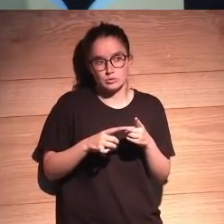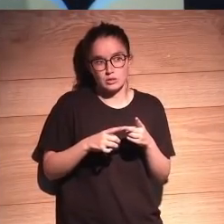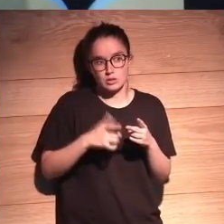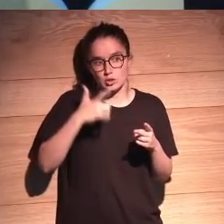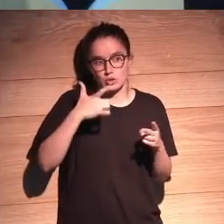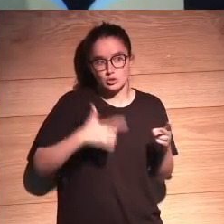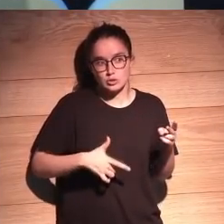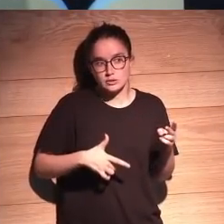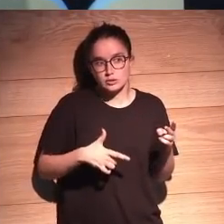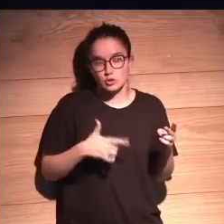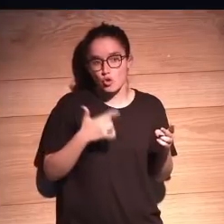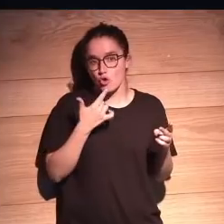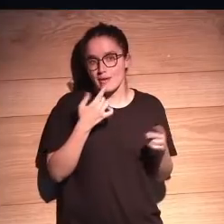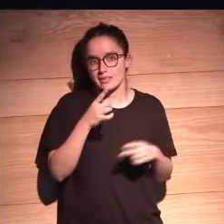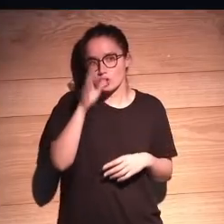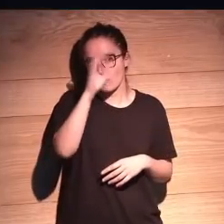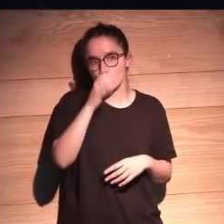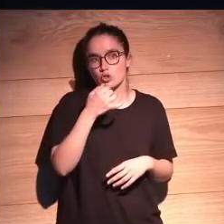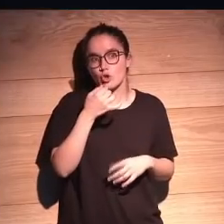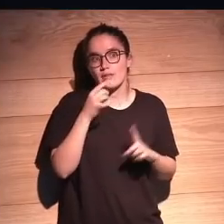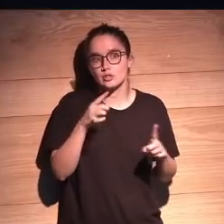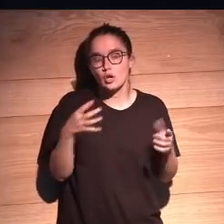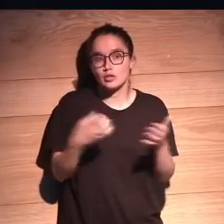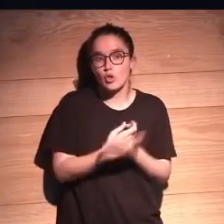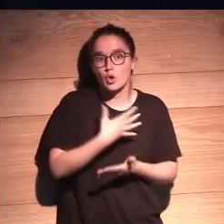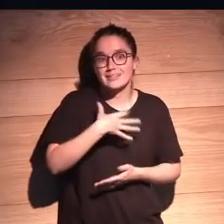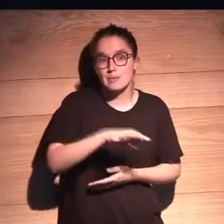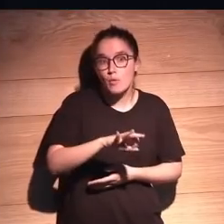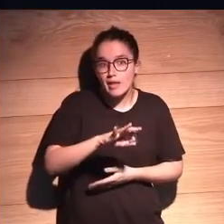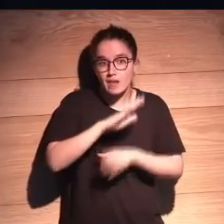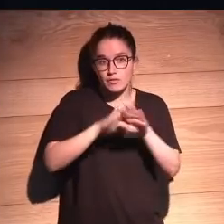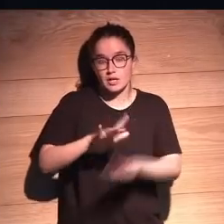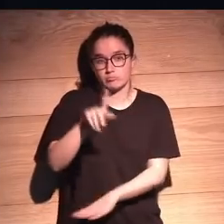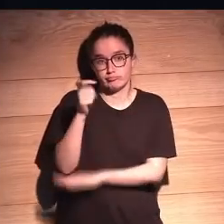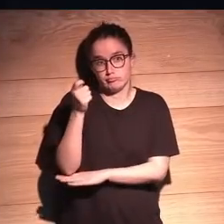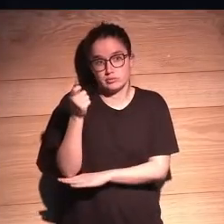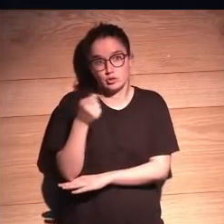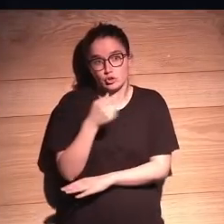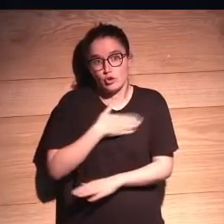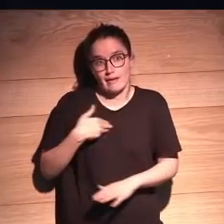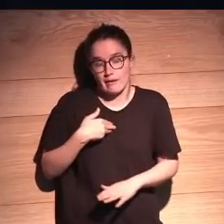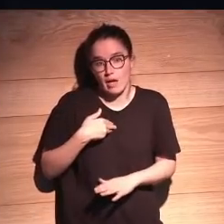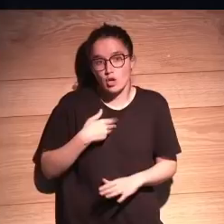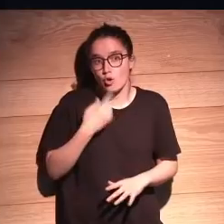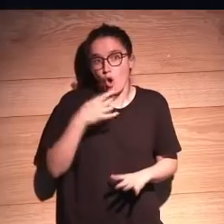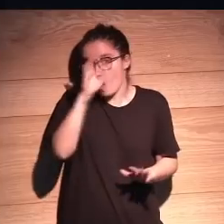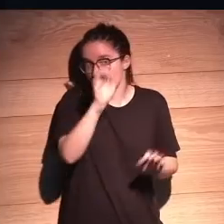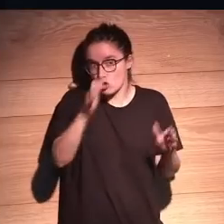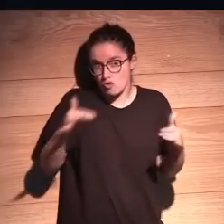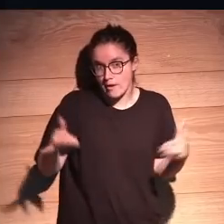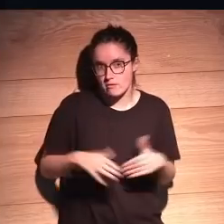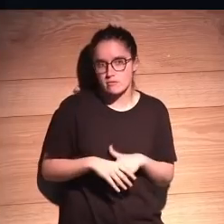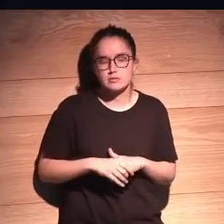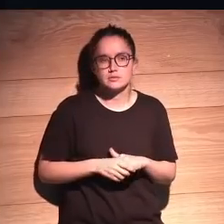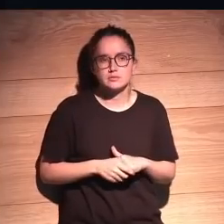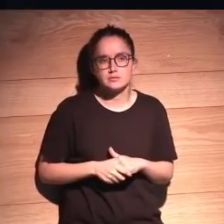yo no he mostrado opinión yo solo he dicho que todo lo que es posible acaba haciéndose eso es lo único que he querido decir no había opinión en eso